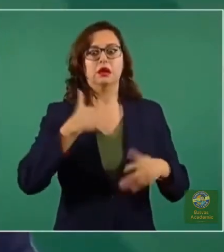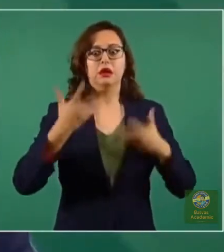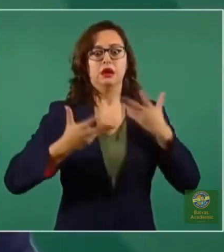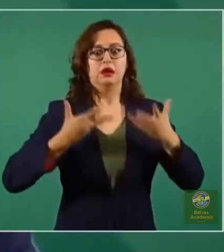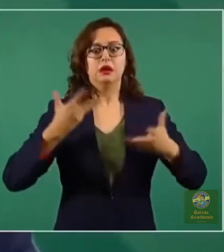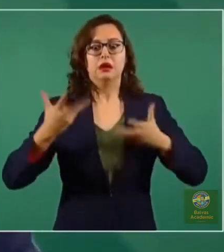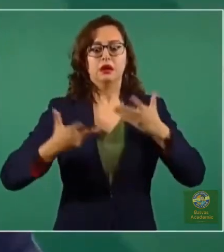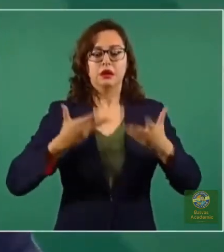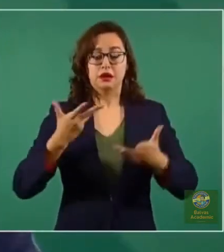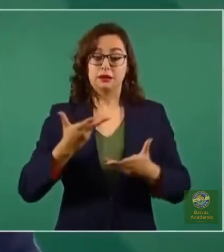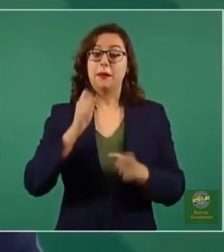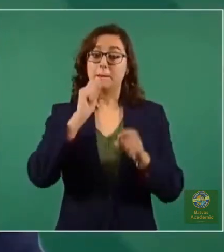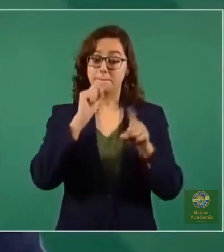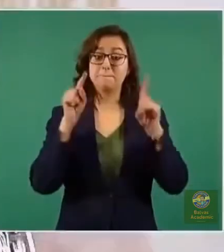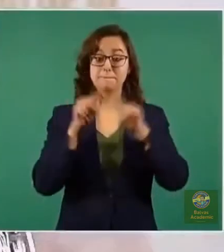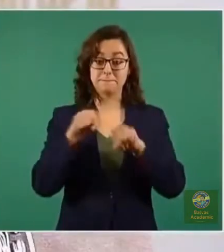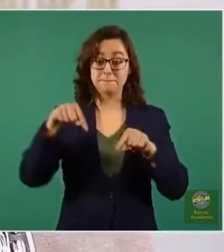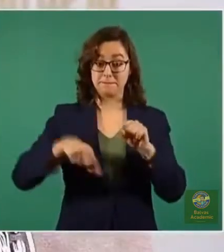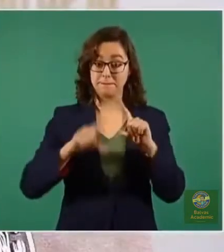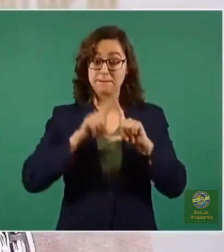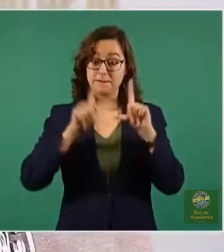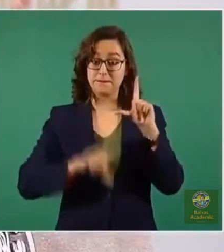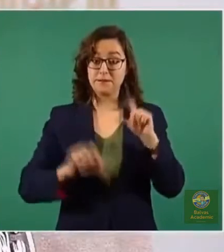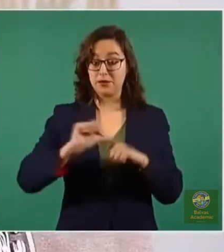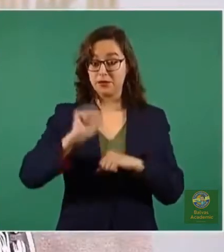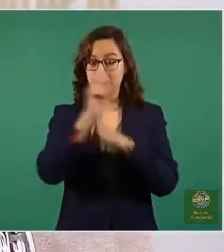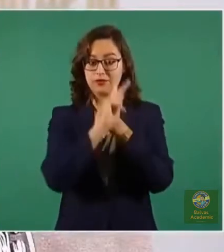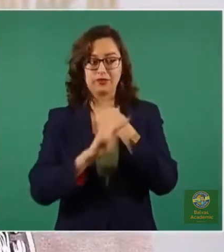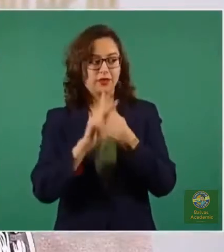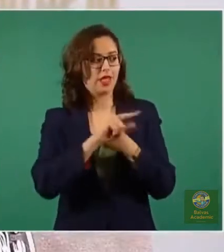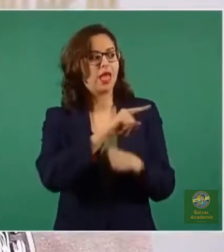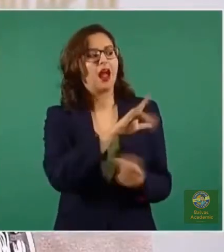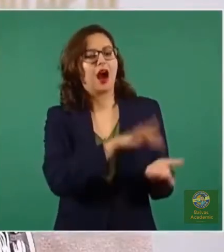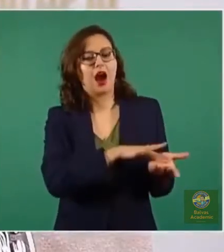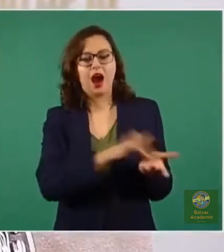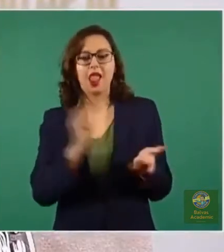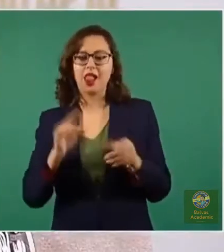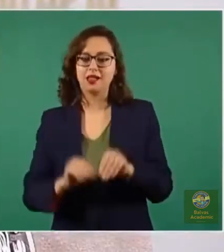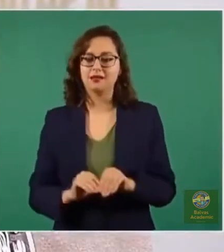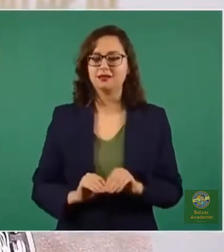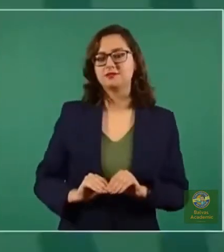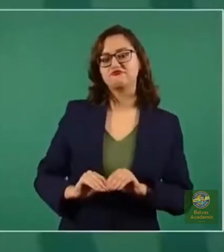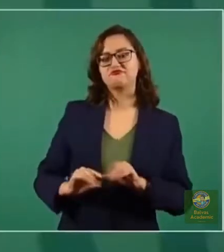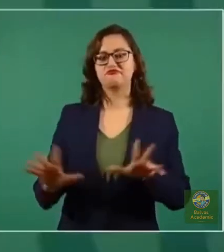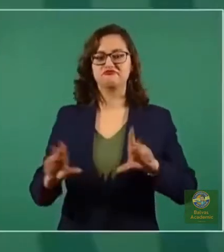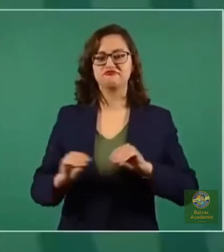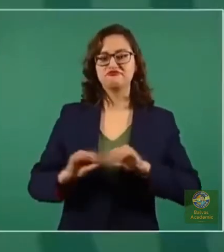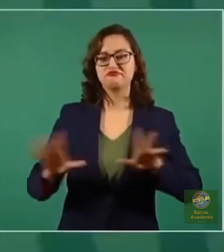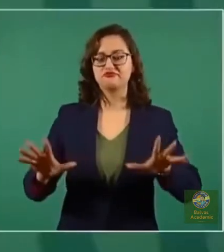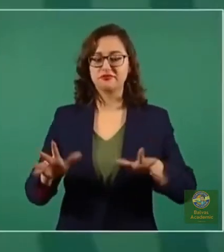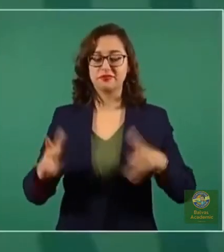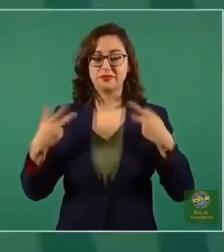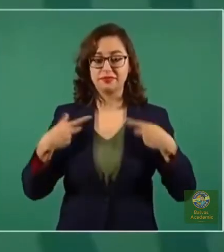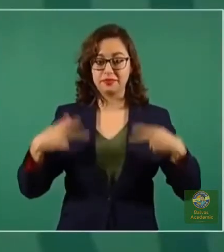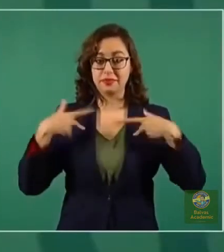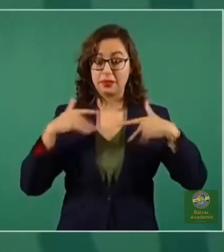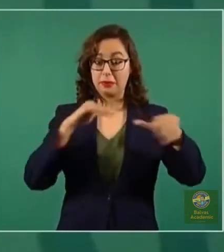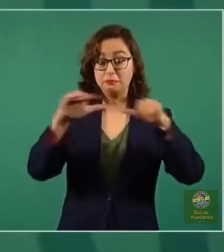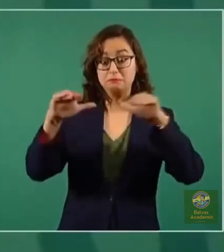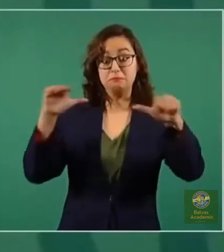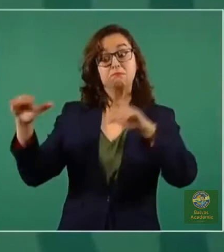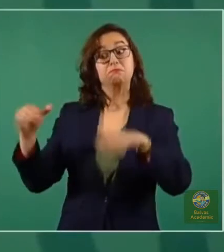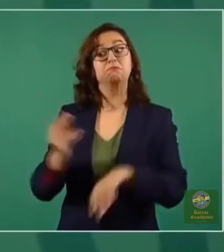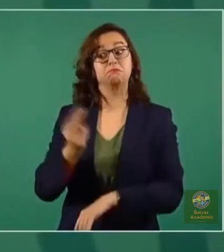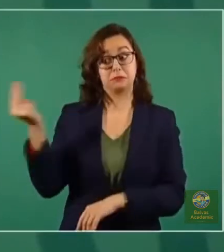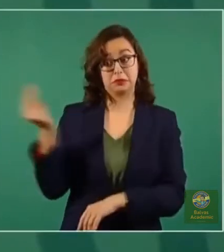medios de comunicación en México y en otros países, estimulan esta idea para inducir a que se crea que